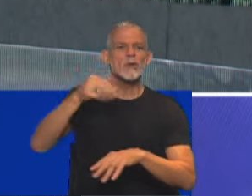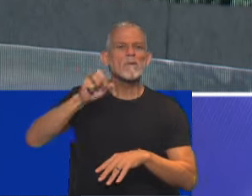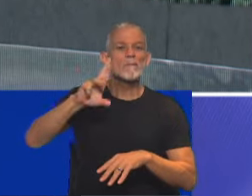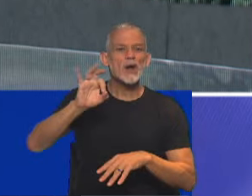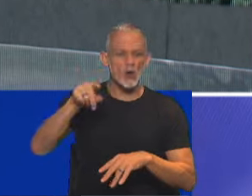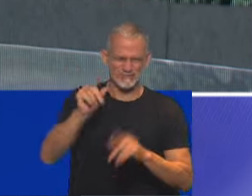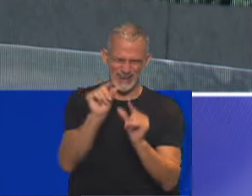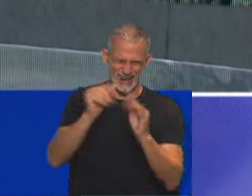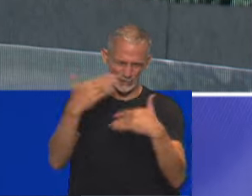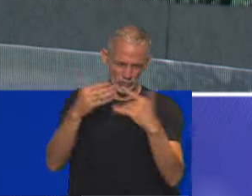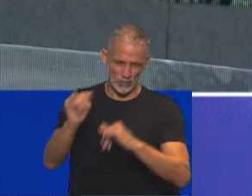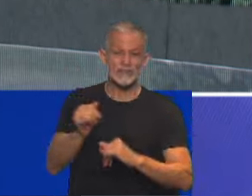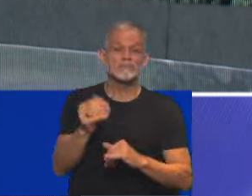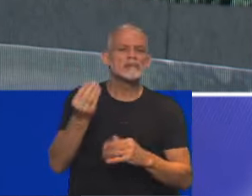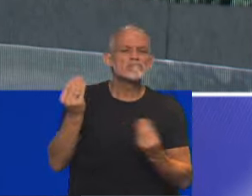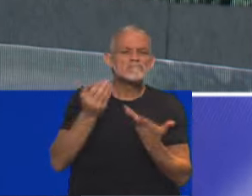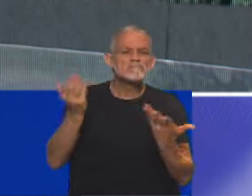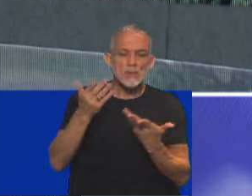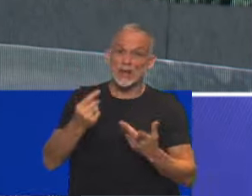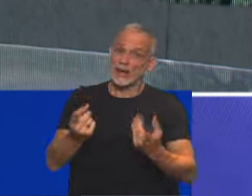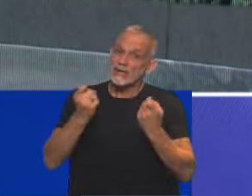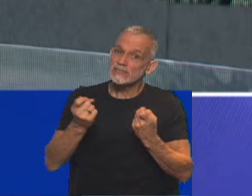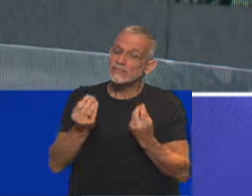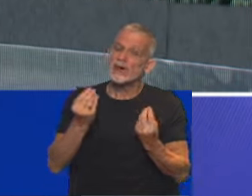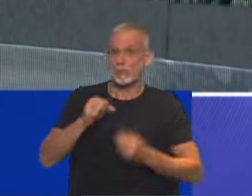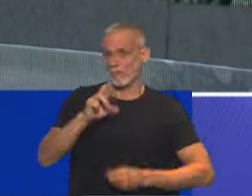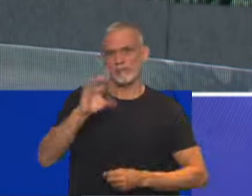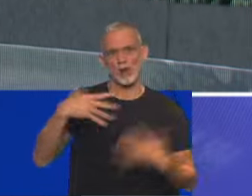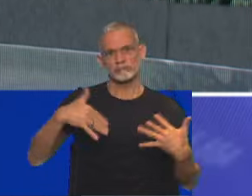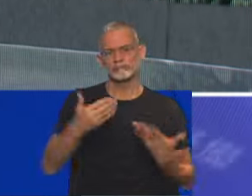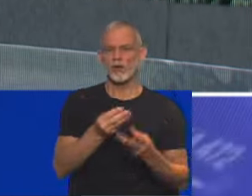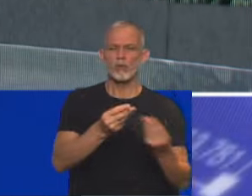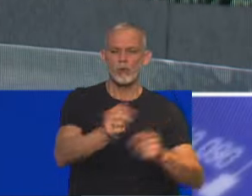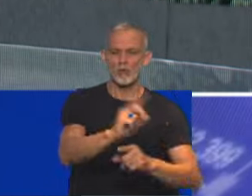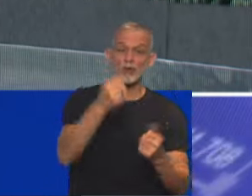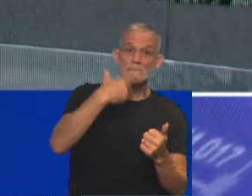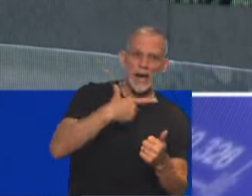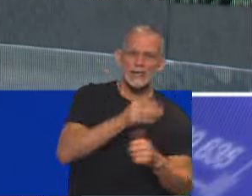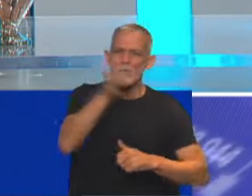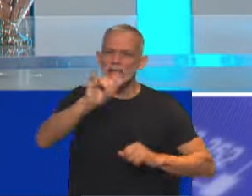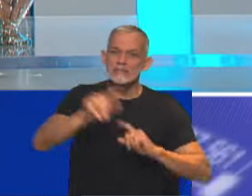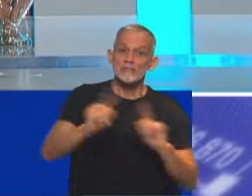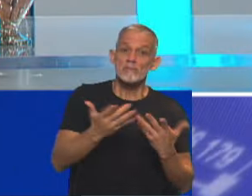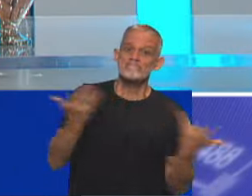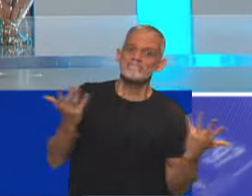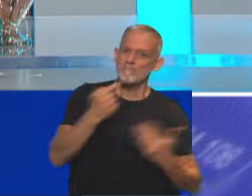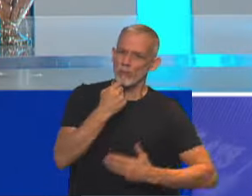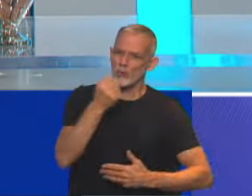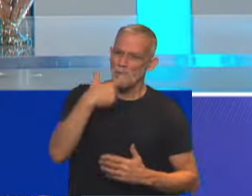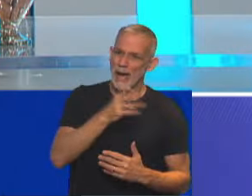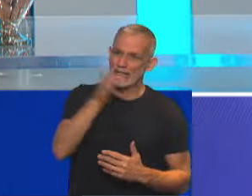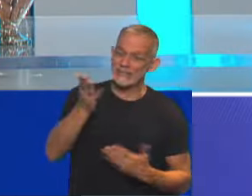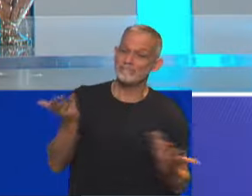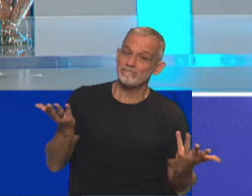del que vamos a hablar en un ratito nada más, advirtiendo sobre lo necesario que es el PRO. Por lo tanto, Macri, ¿irá o no irá Mauricio